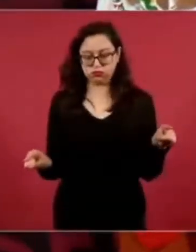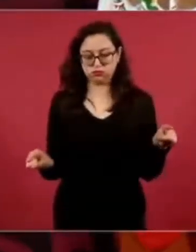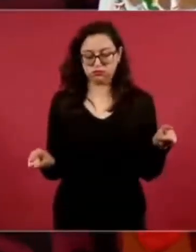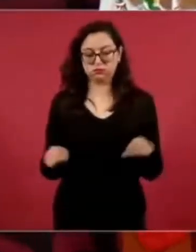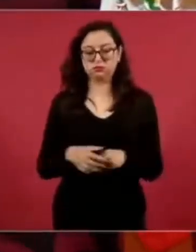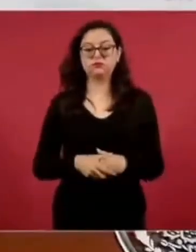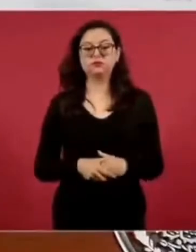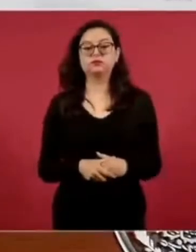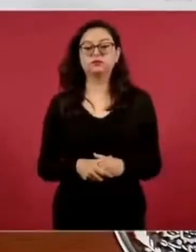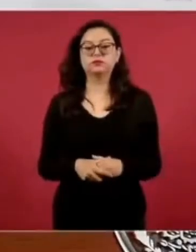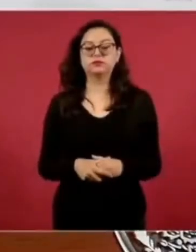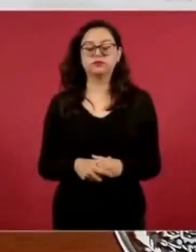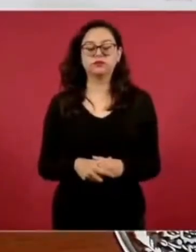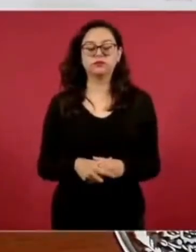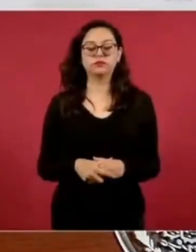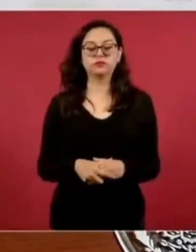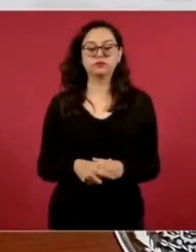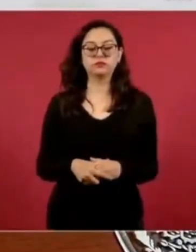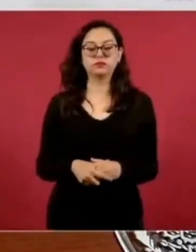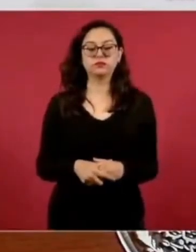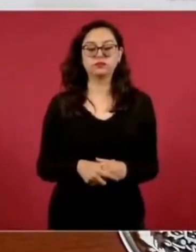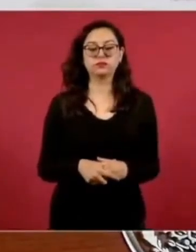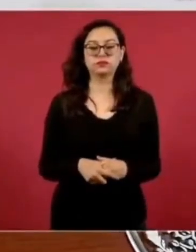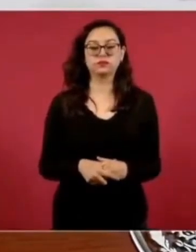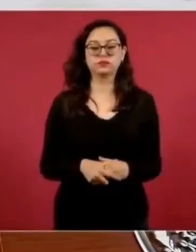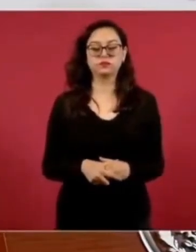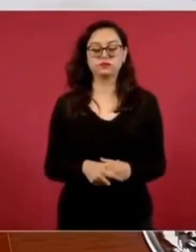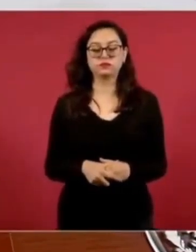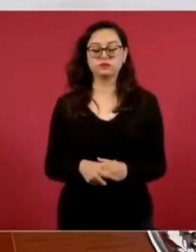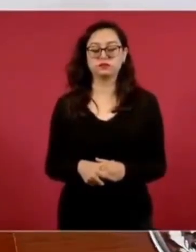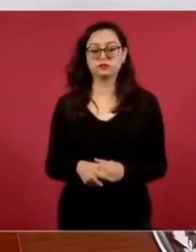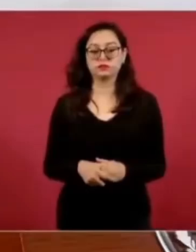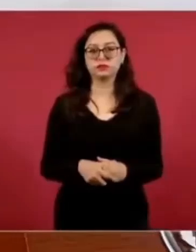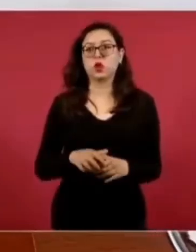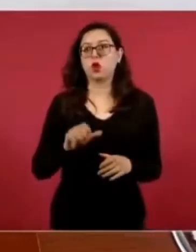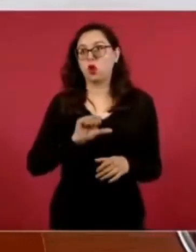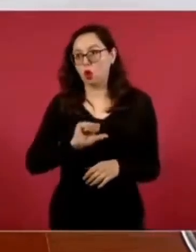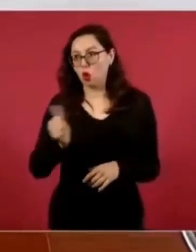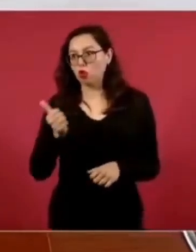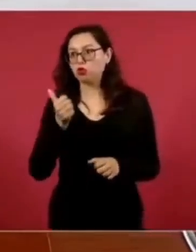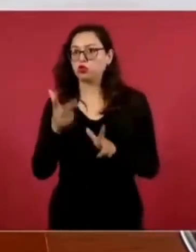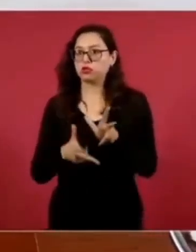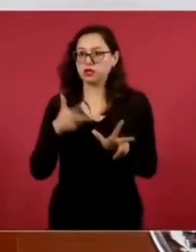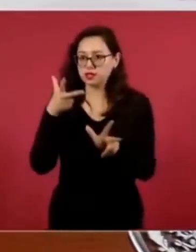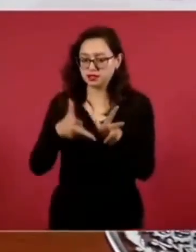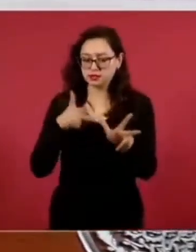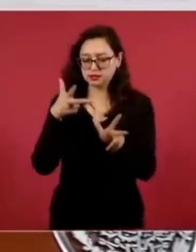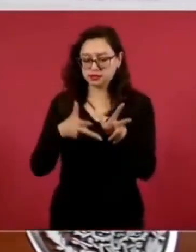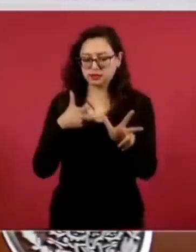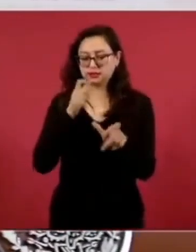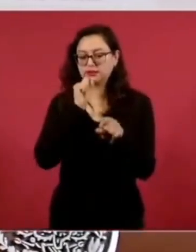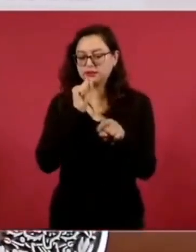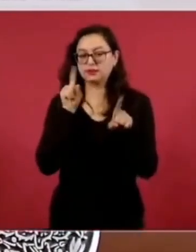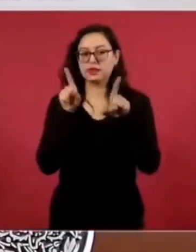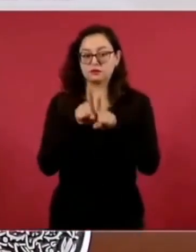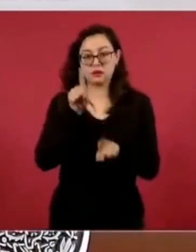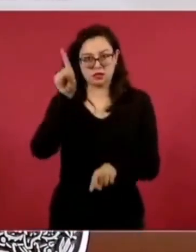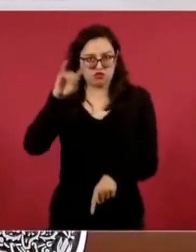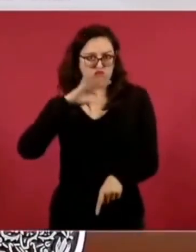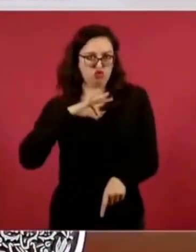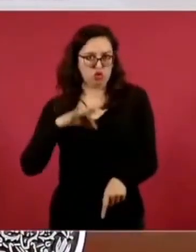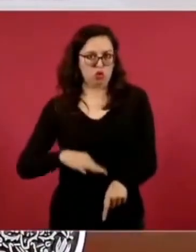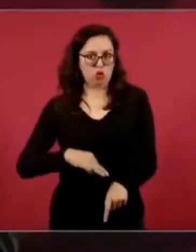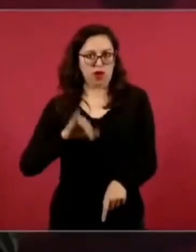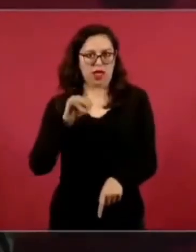hasta el centro de la ciudad. Lo mismo el tren insurgente,